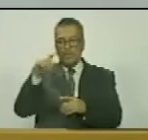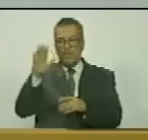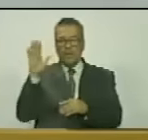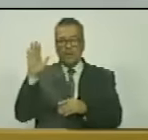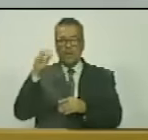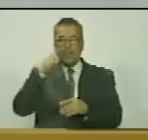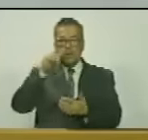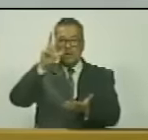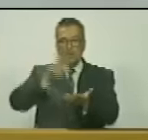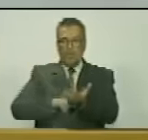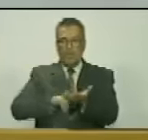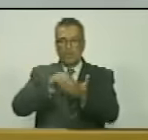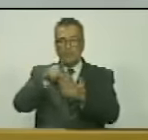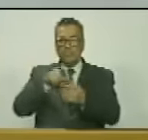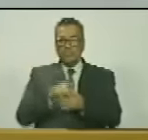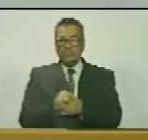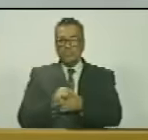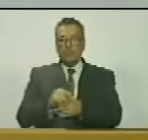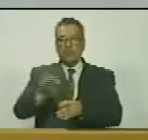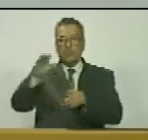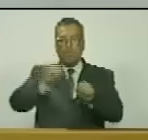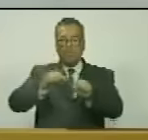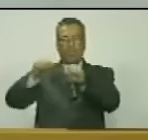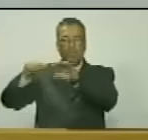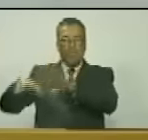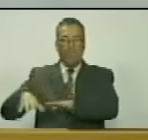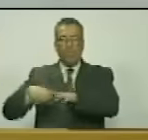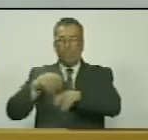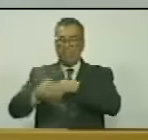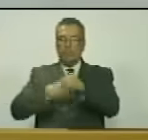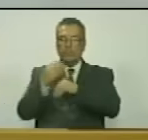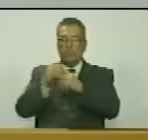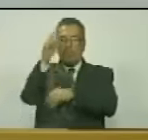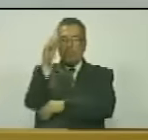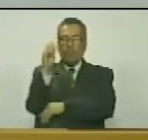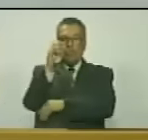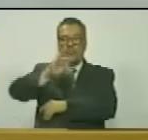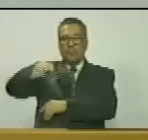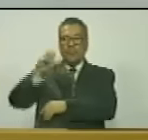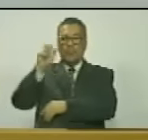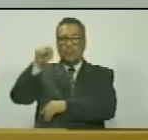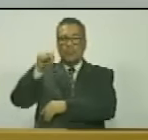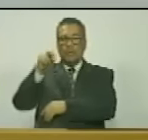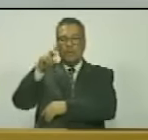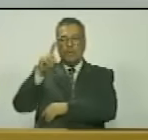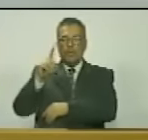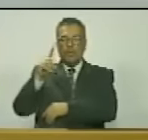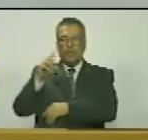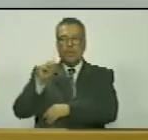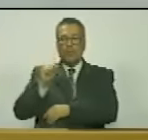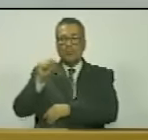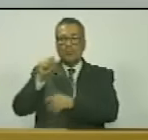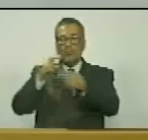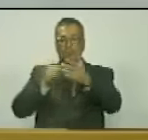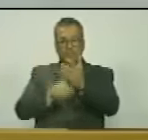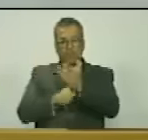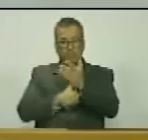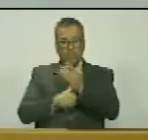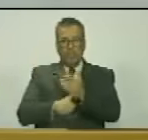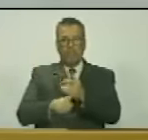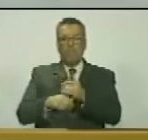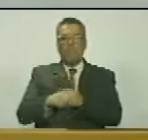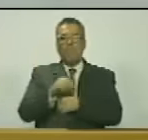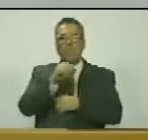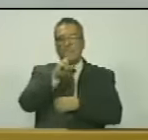favor de aceptar la renuncia comunicación suscrita por el diputado Juan Manuel Díaz Ocariz, titular de la cédula de